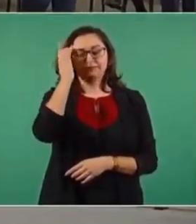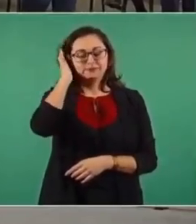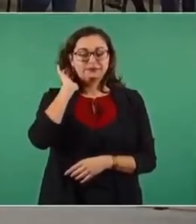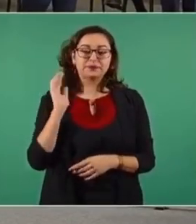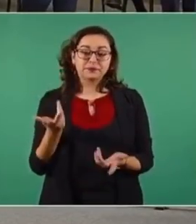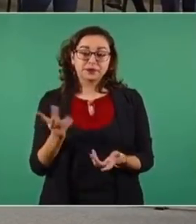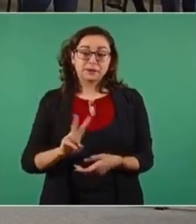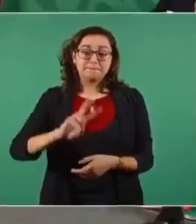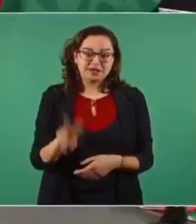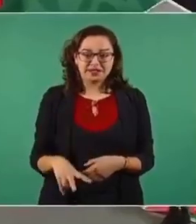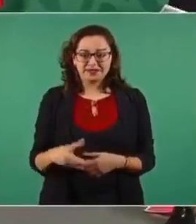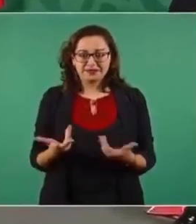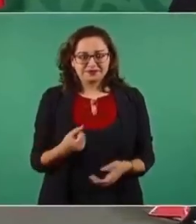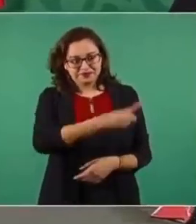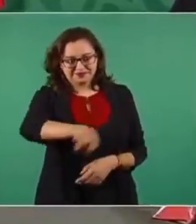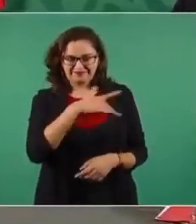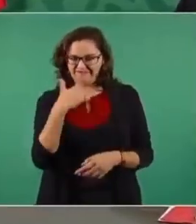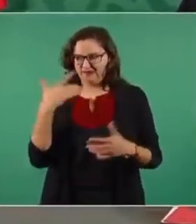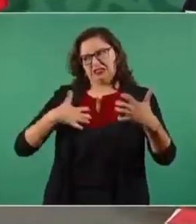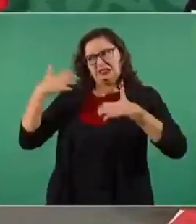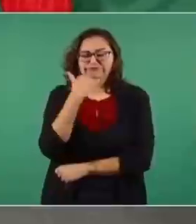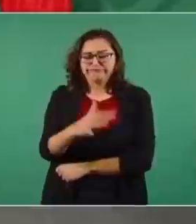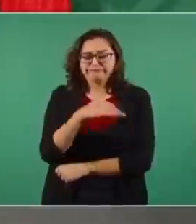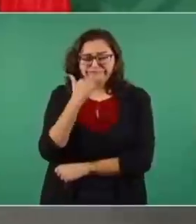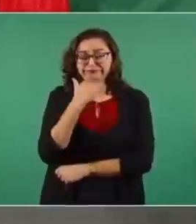sintiendo afectados.